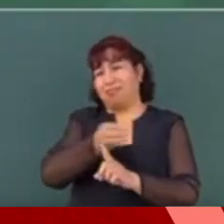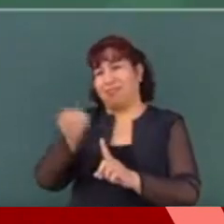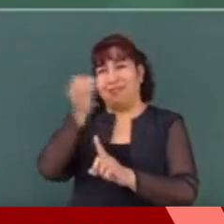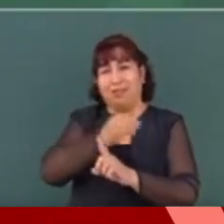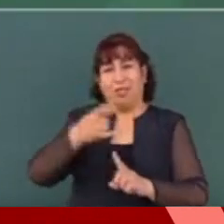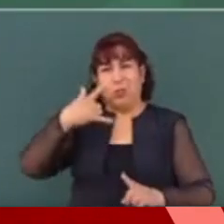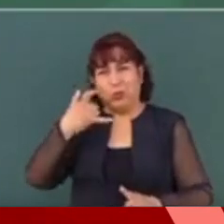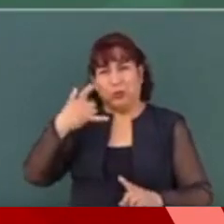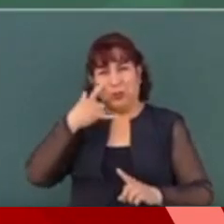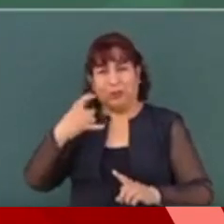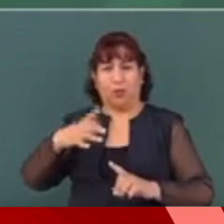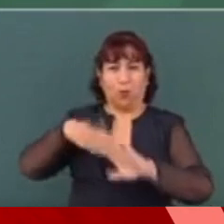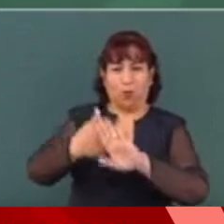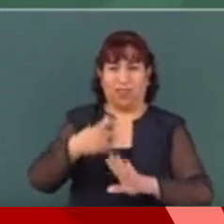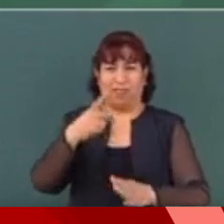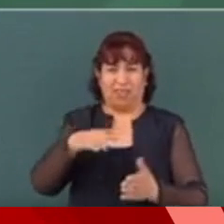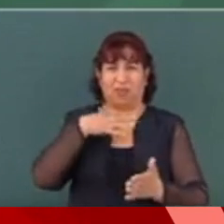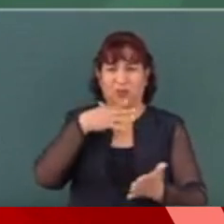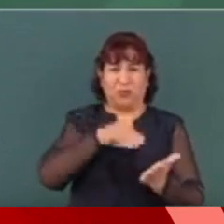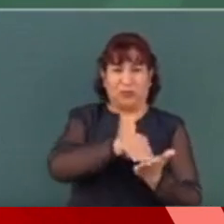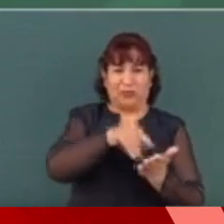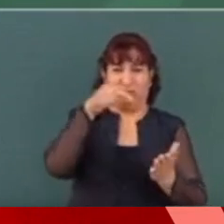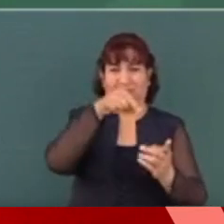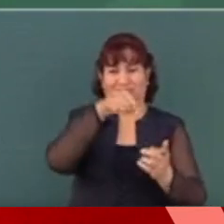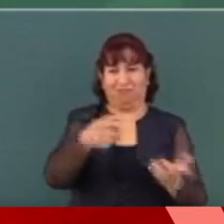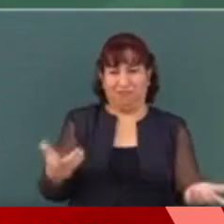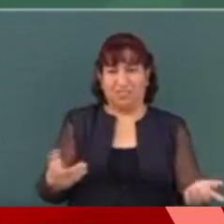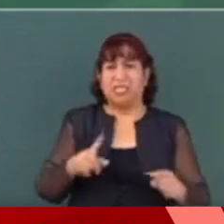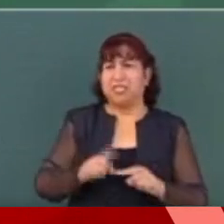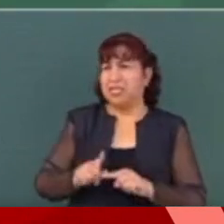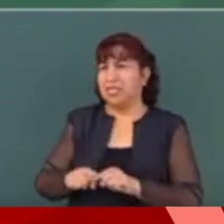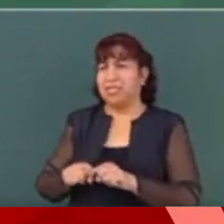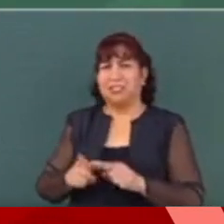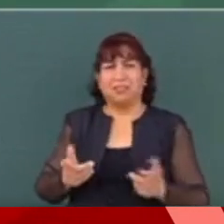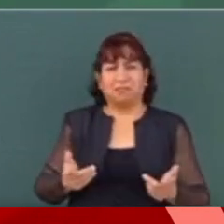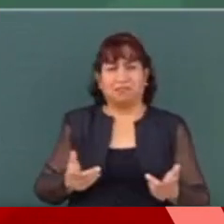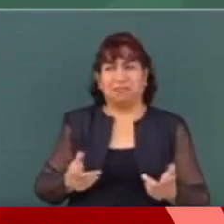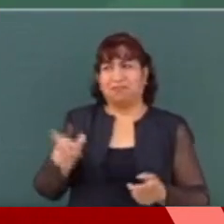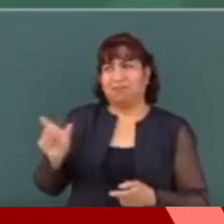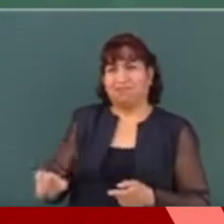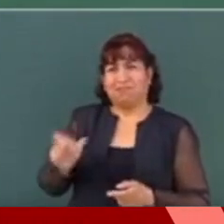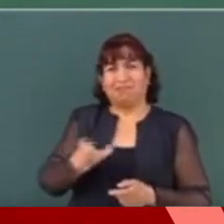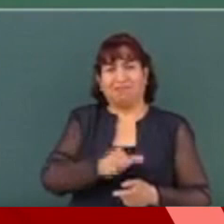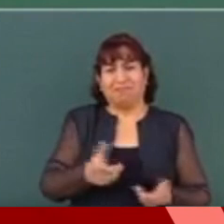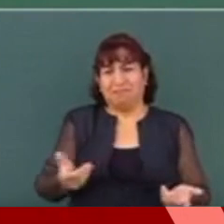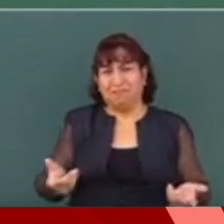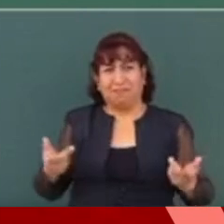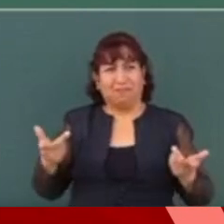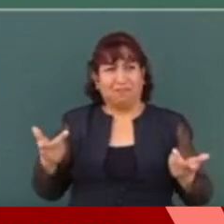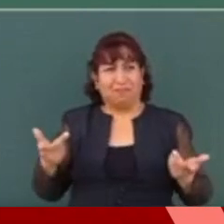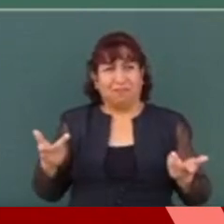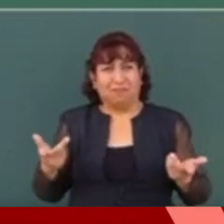lucha en contra de la corrupción. ¿Y quiénes son los